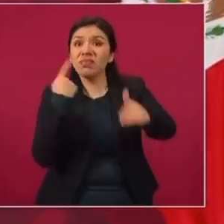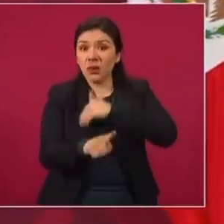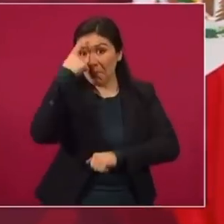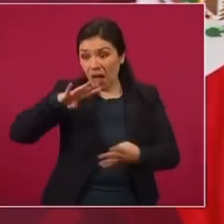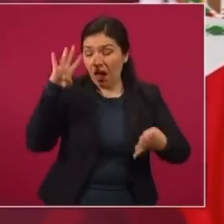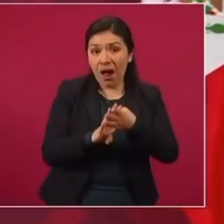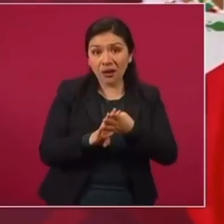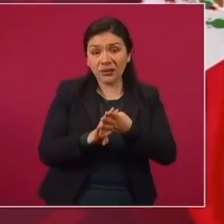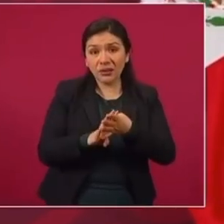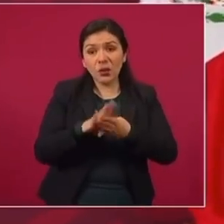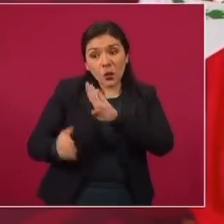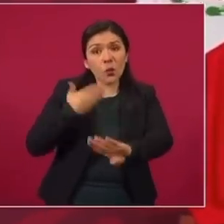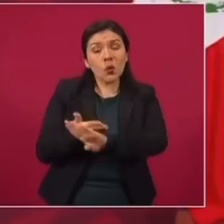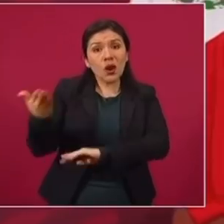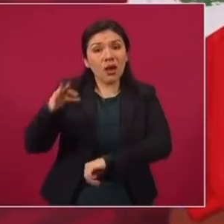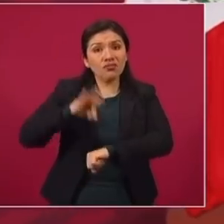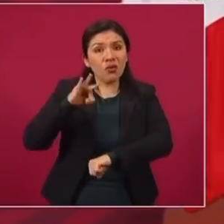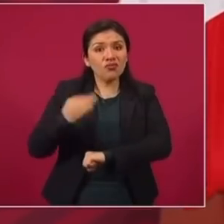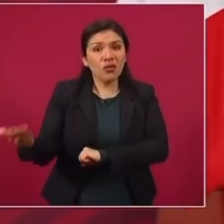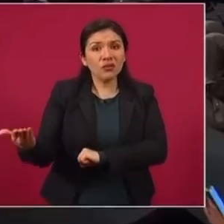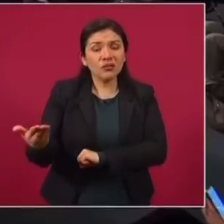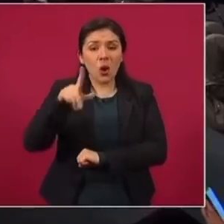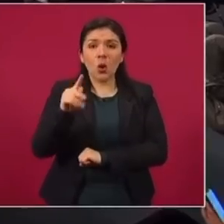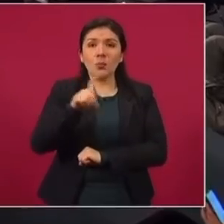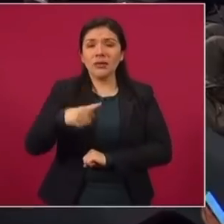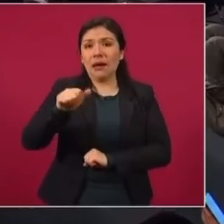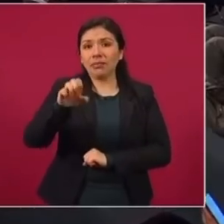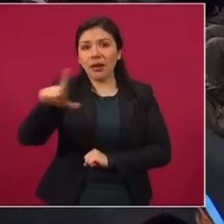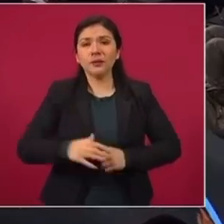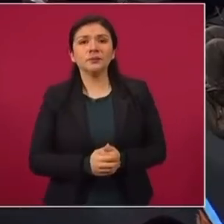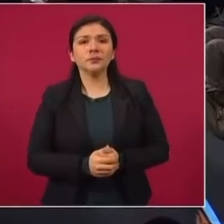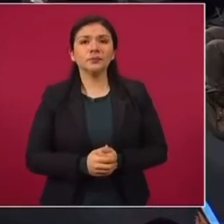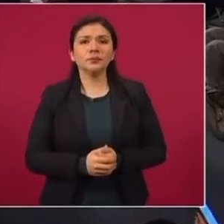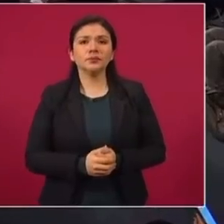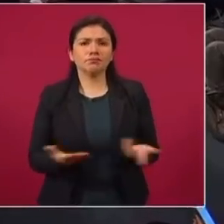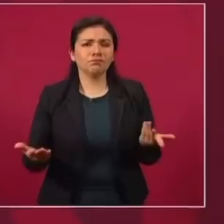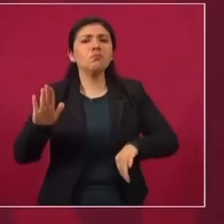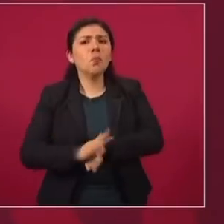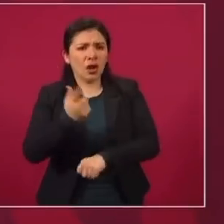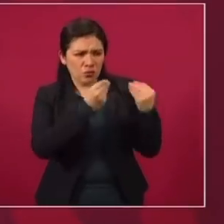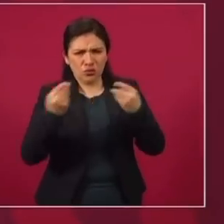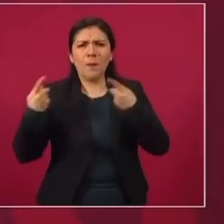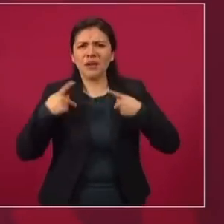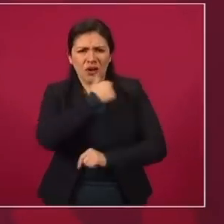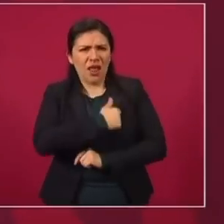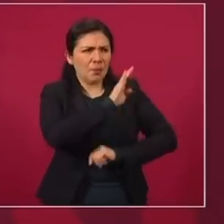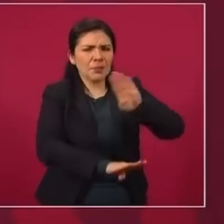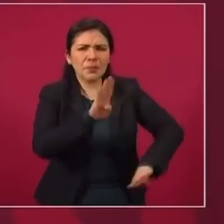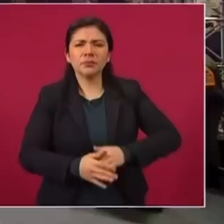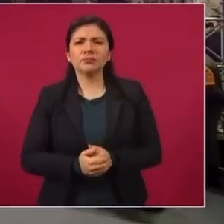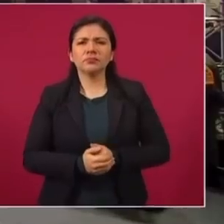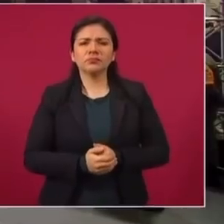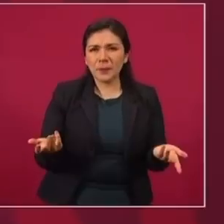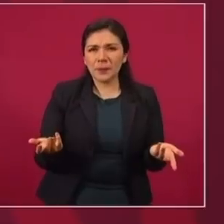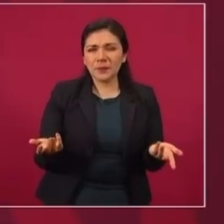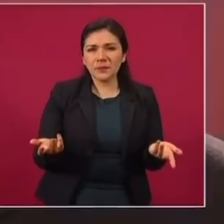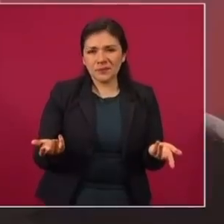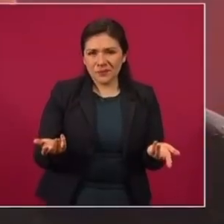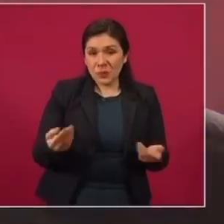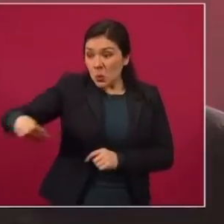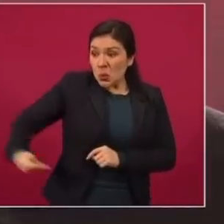penal en contra del doctor López-Gatell por los lamentables fallecimientos del COVID.